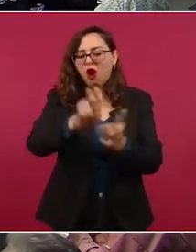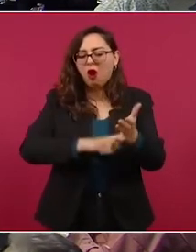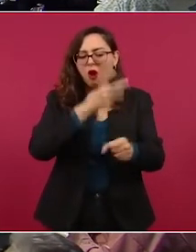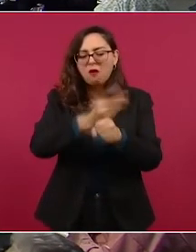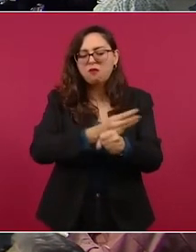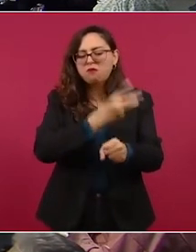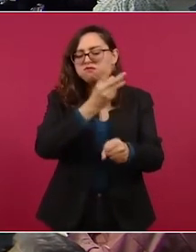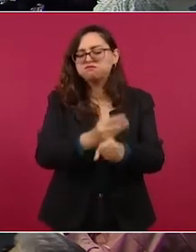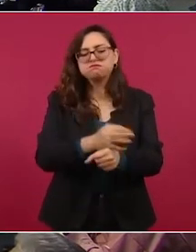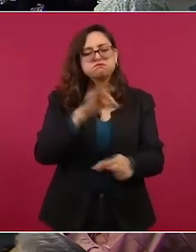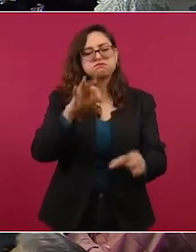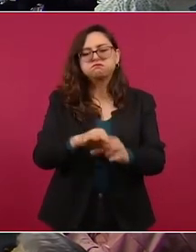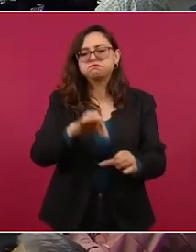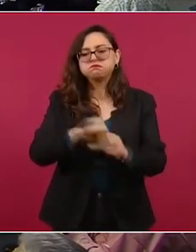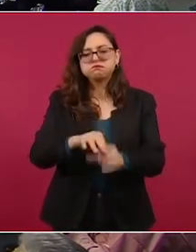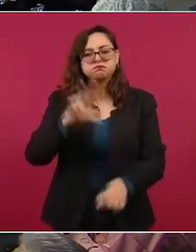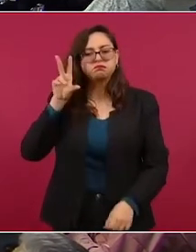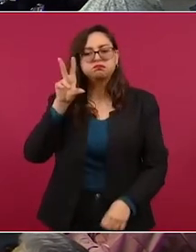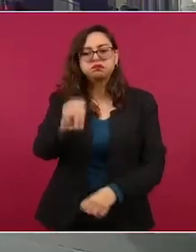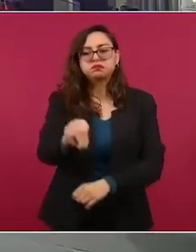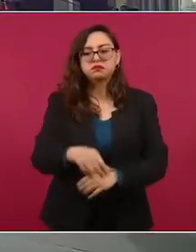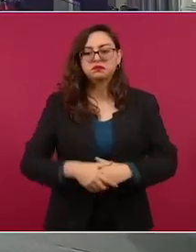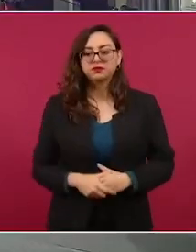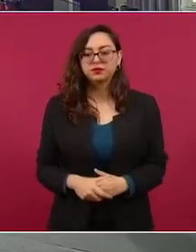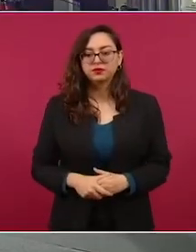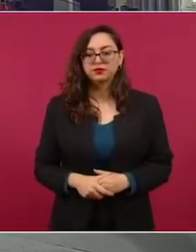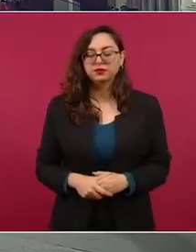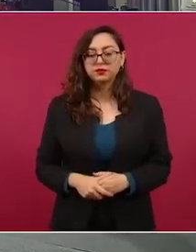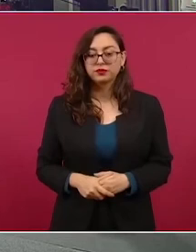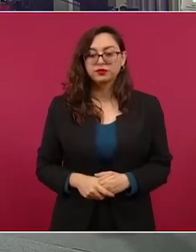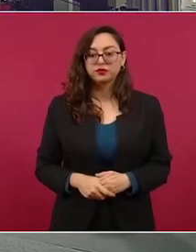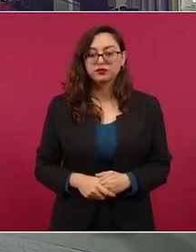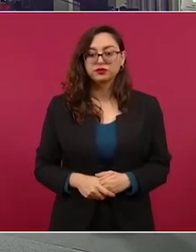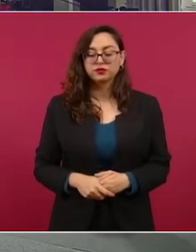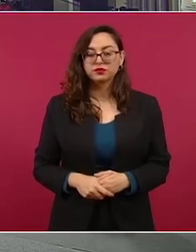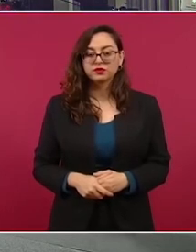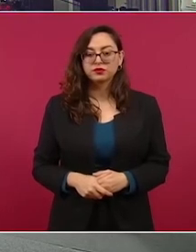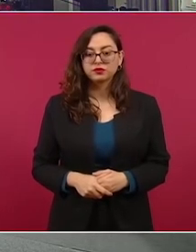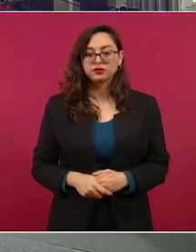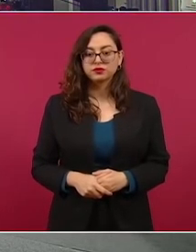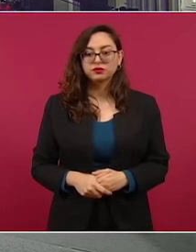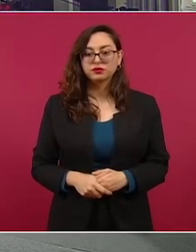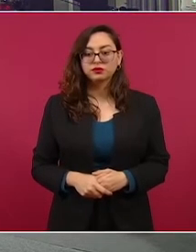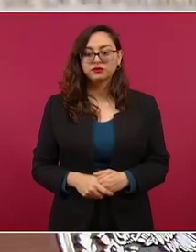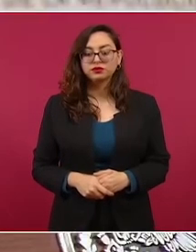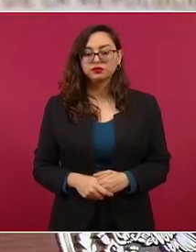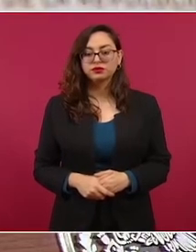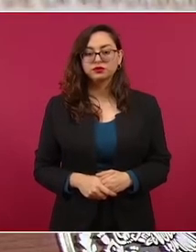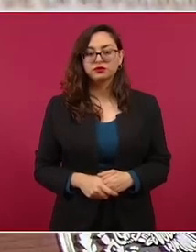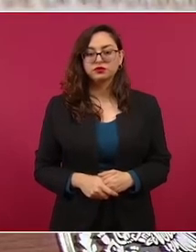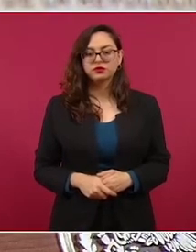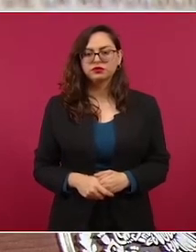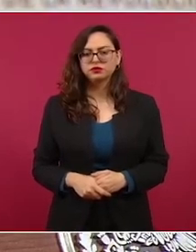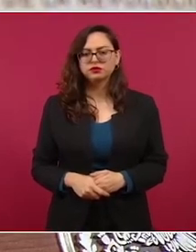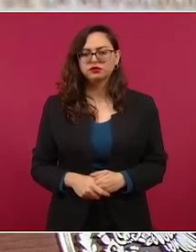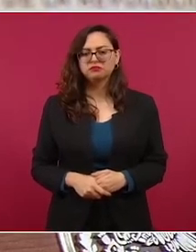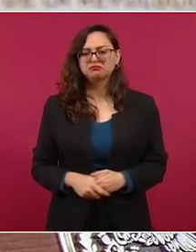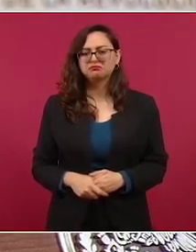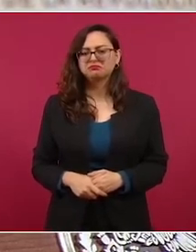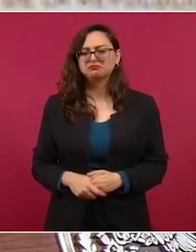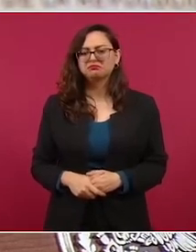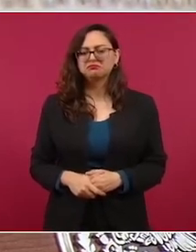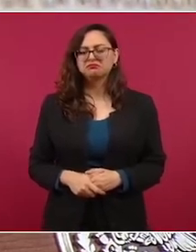Para el 6 de diciembre, se pospuso para el 6 de diciembre. Pero